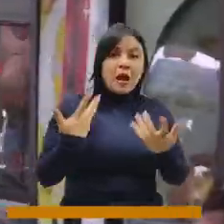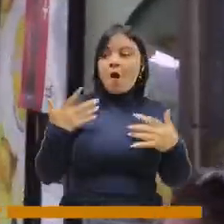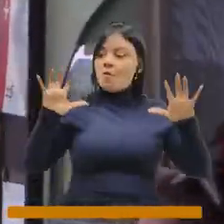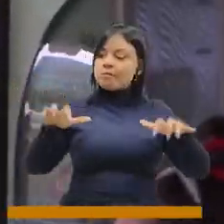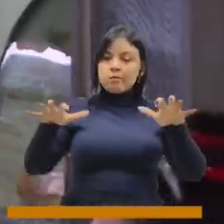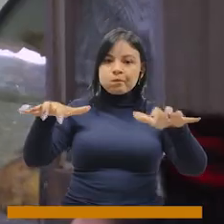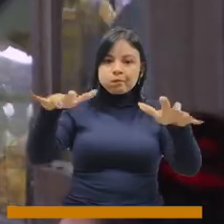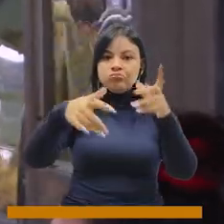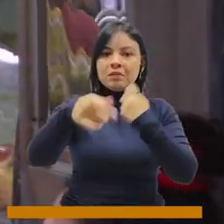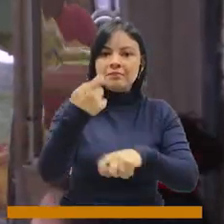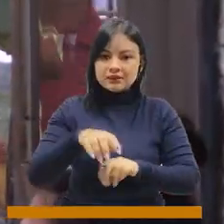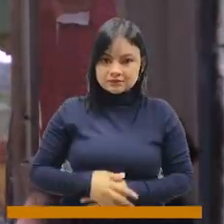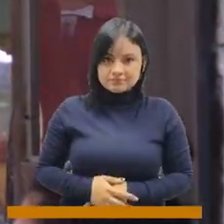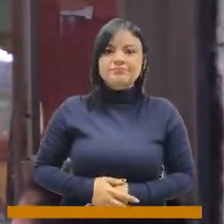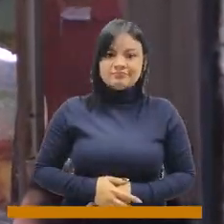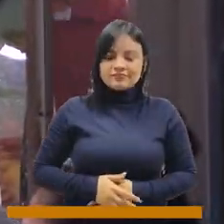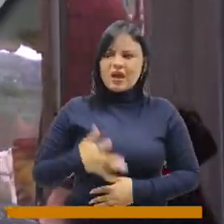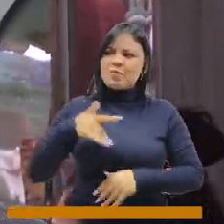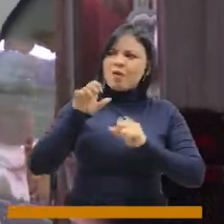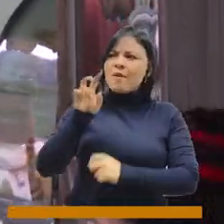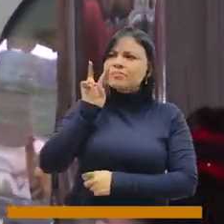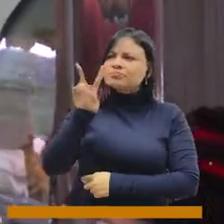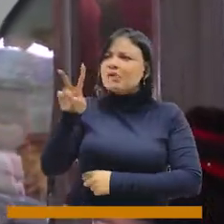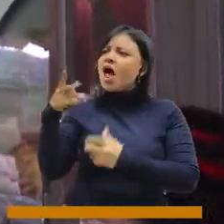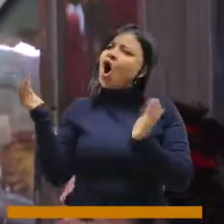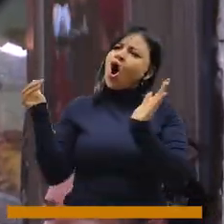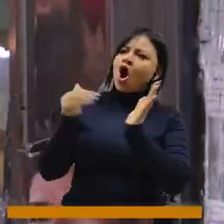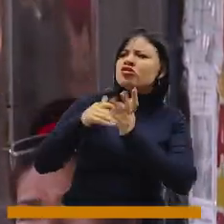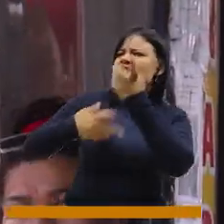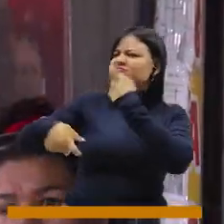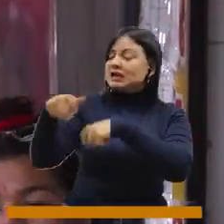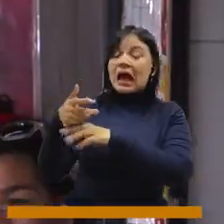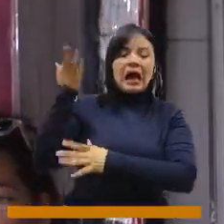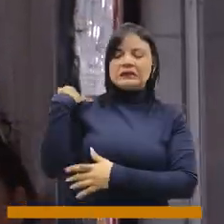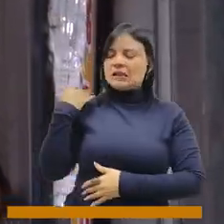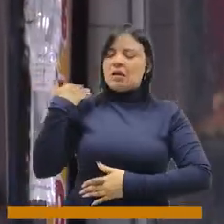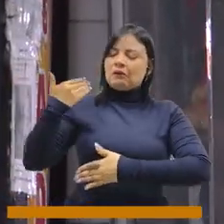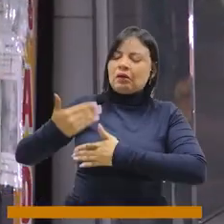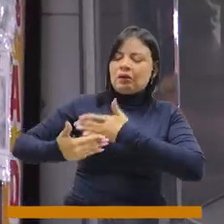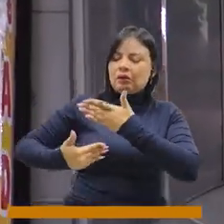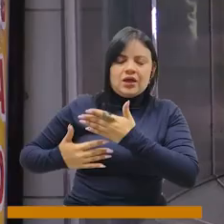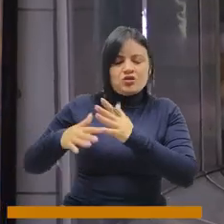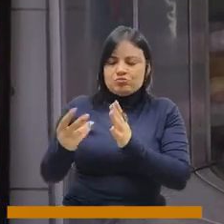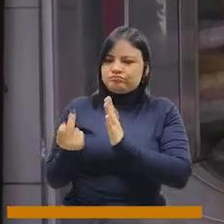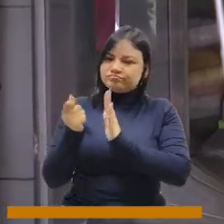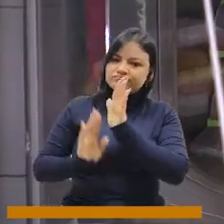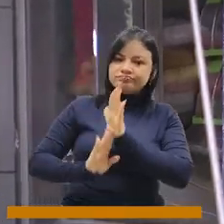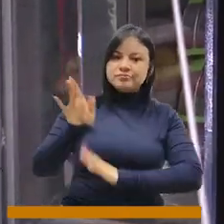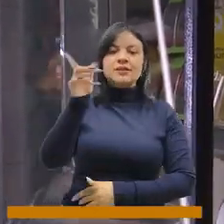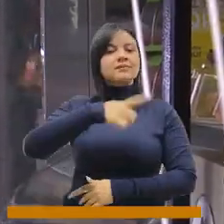en locales flotantes y que podamos reactivar esta zona económicamente en donde puedan